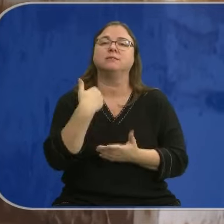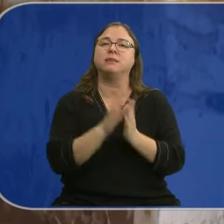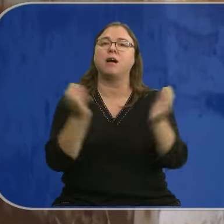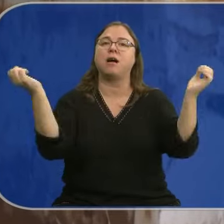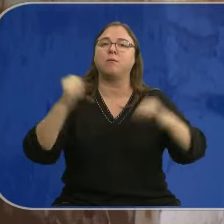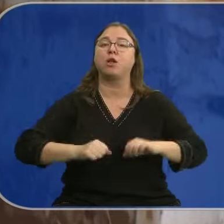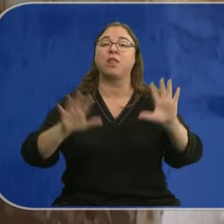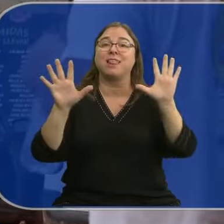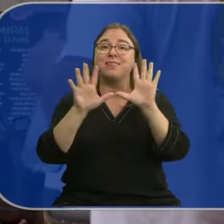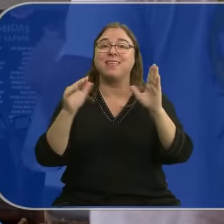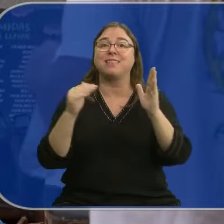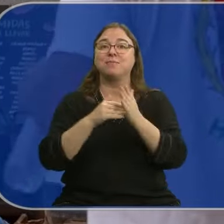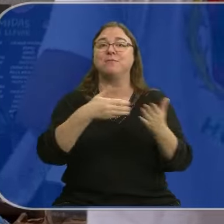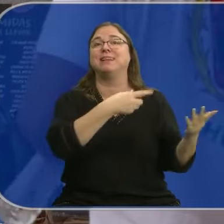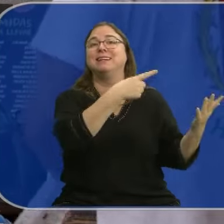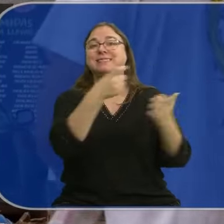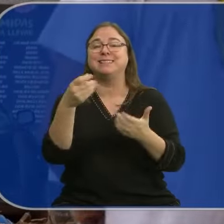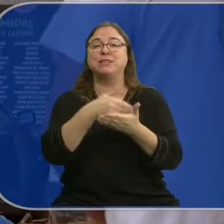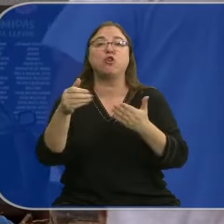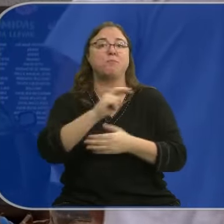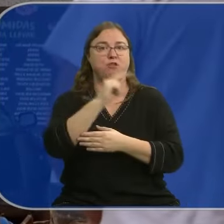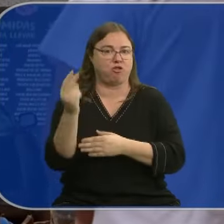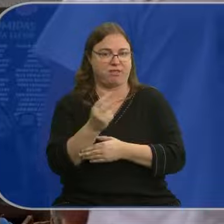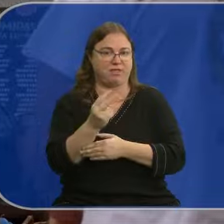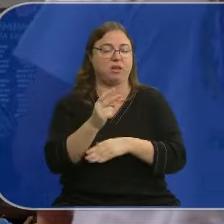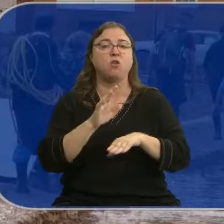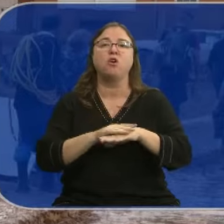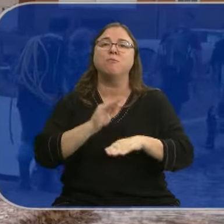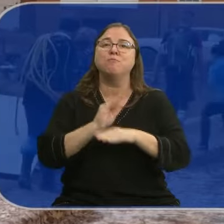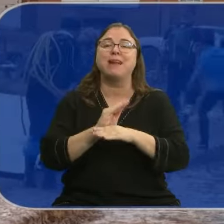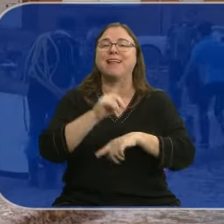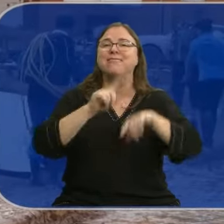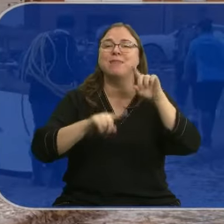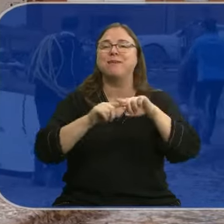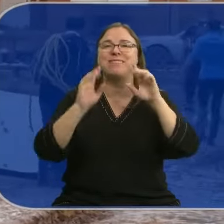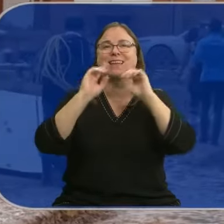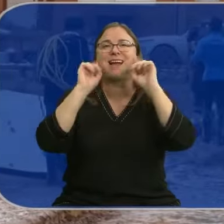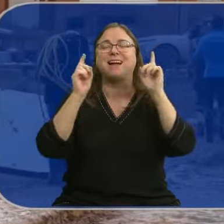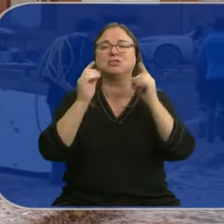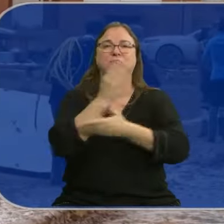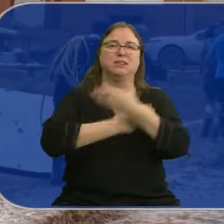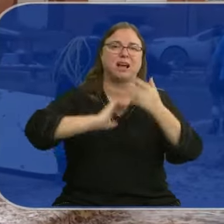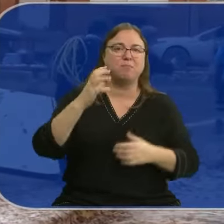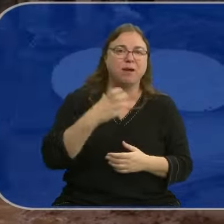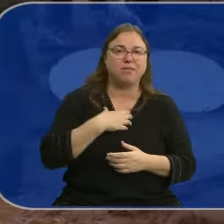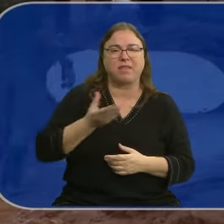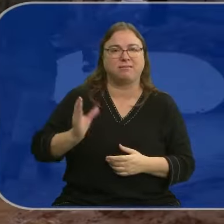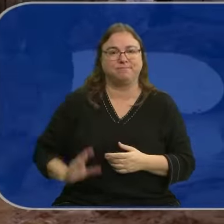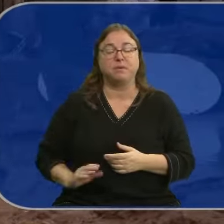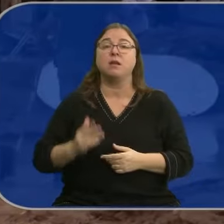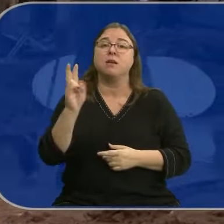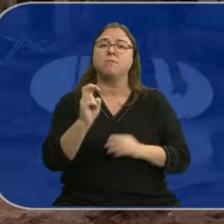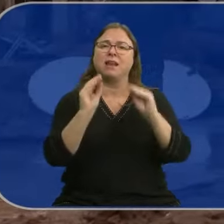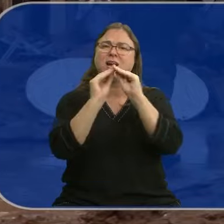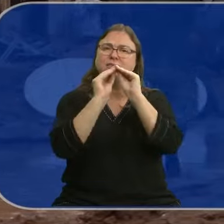paquete de 10.600 millones de euros. Contiene ayudas directas y numbral de renta en casos de incapacidad. Pero también para reparar viviendas,